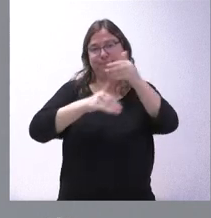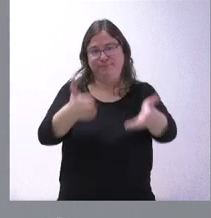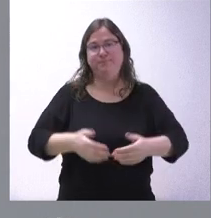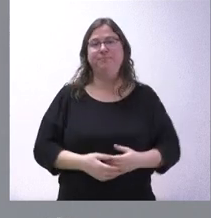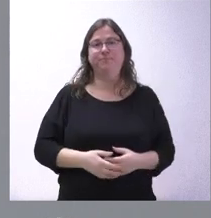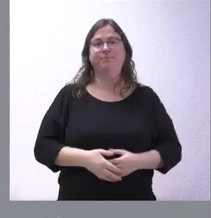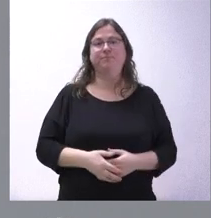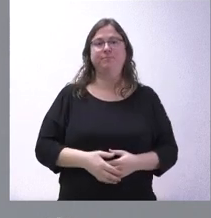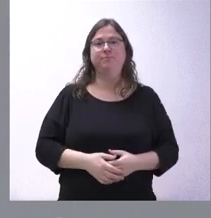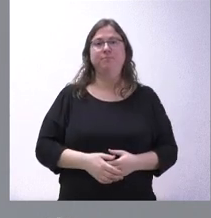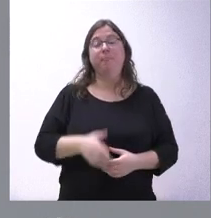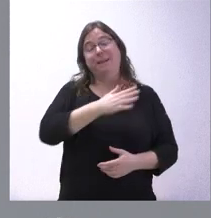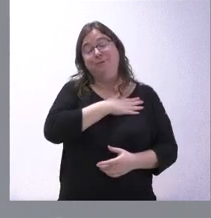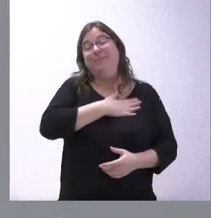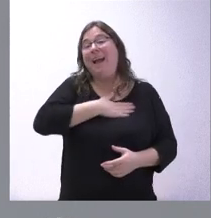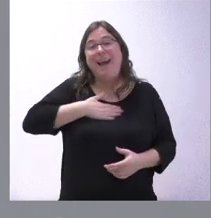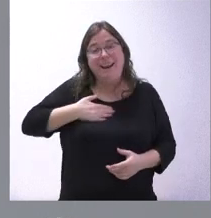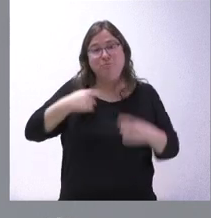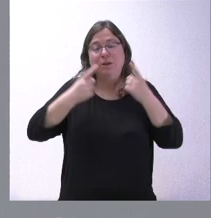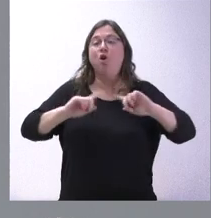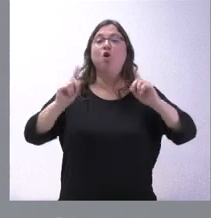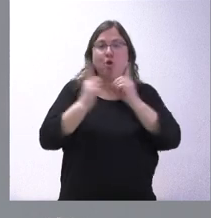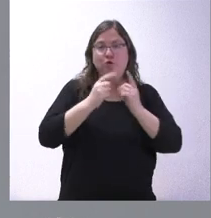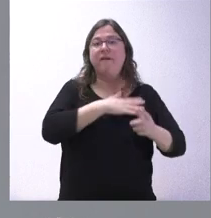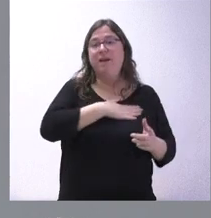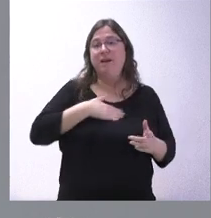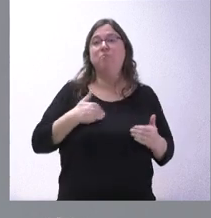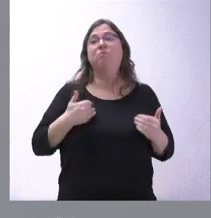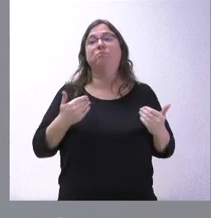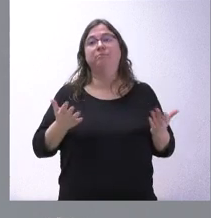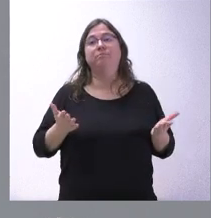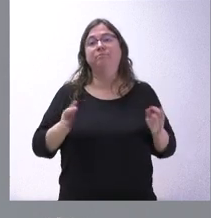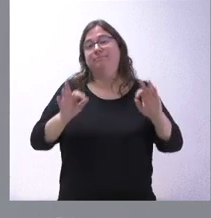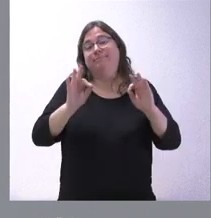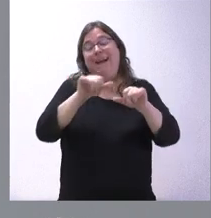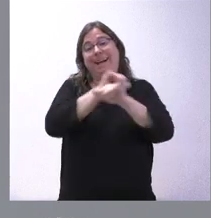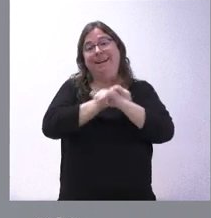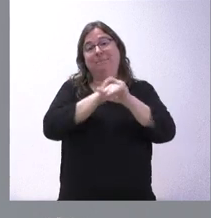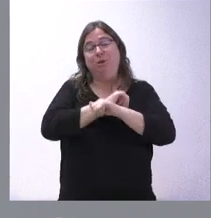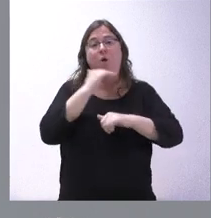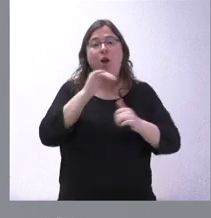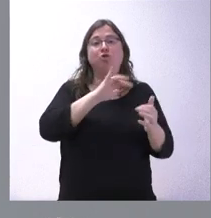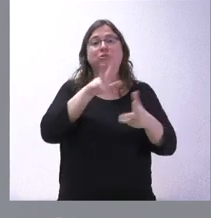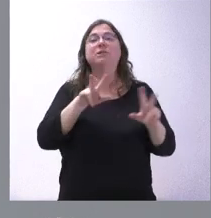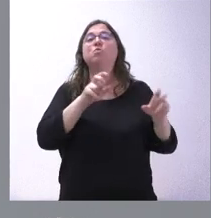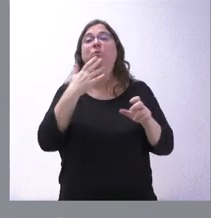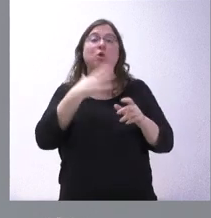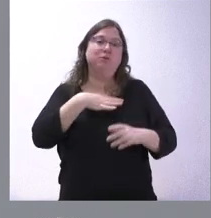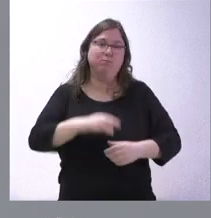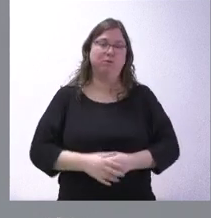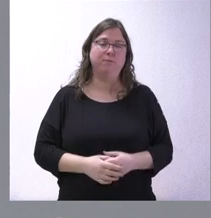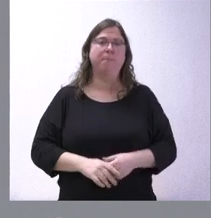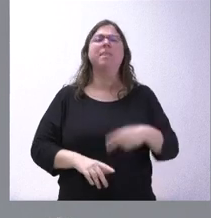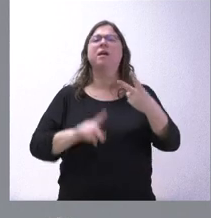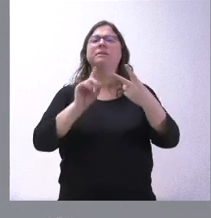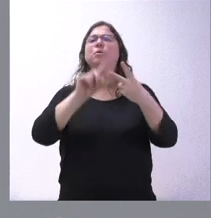voluntad es hacerlo en el plazo más breve de tiempo posible y esperemos tener noticias en cuanto se pueda. En segundo